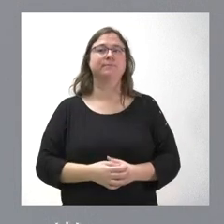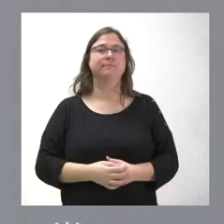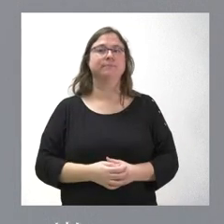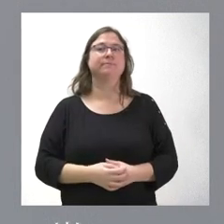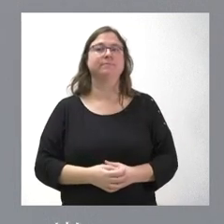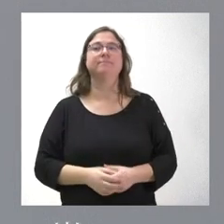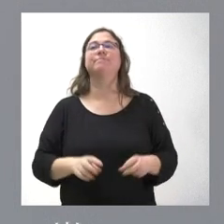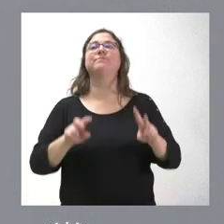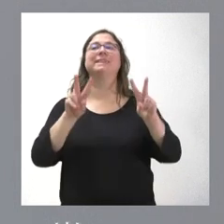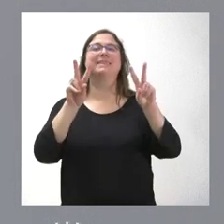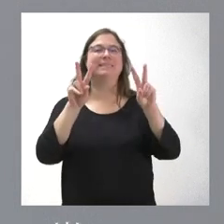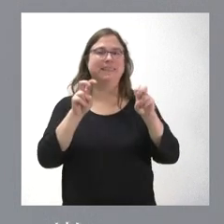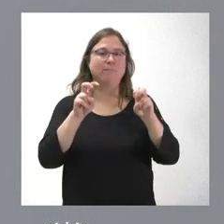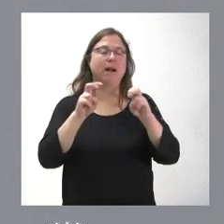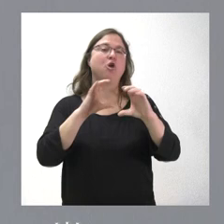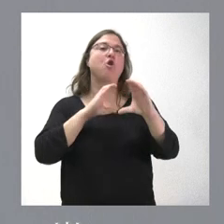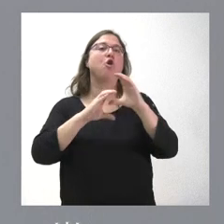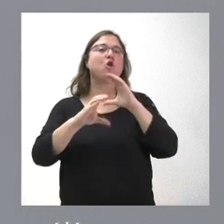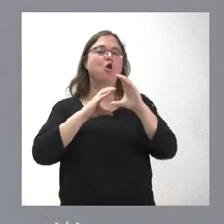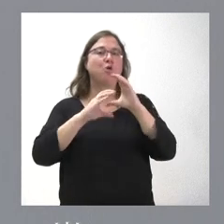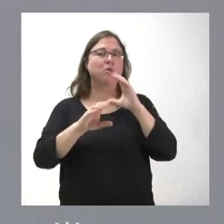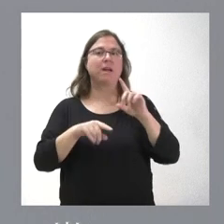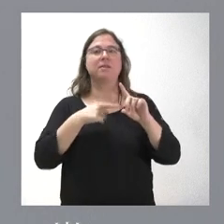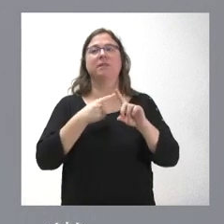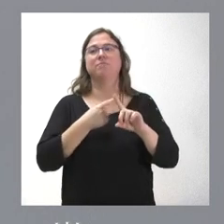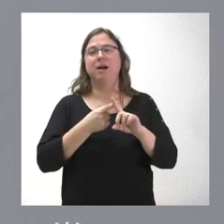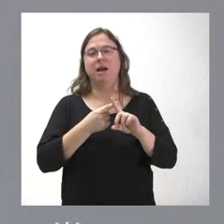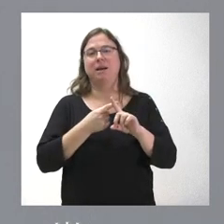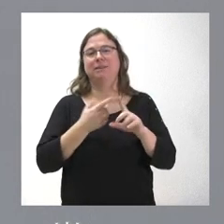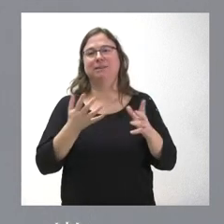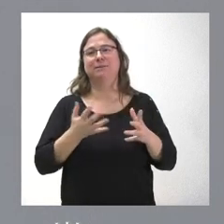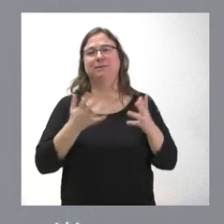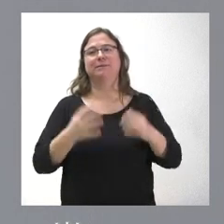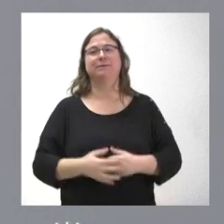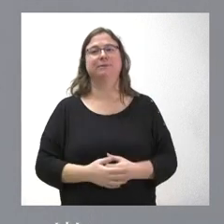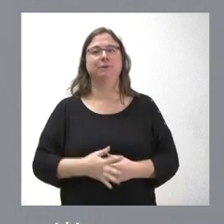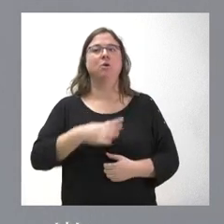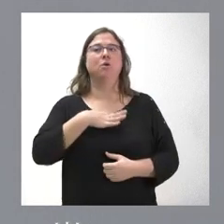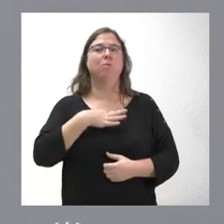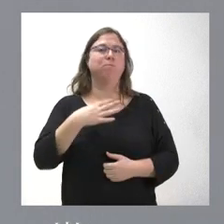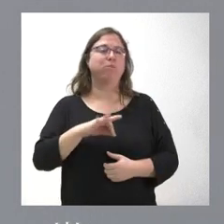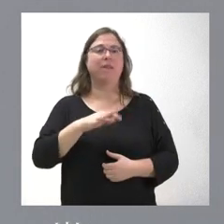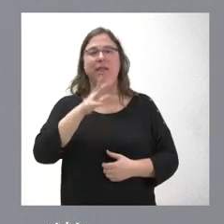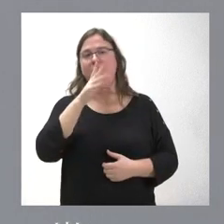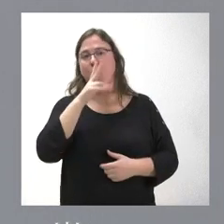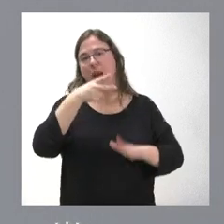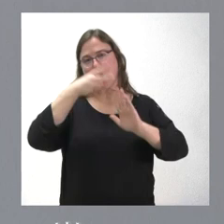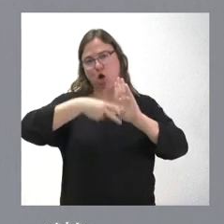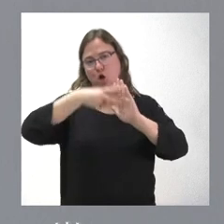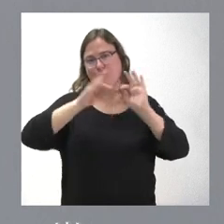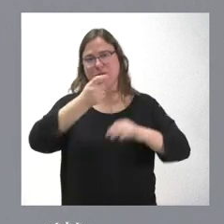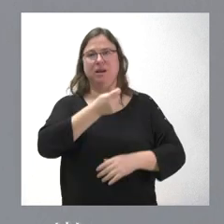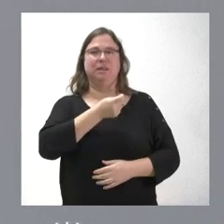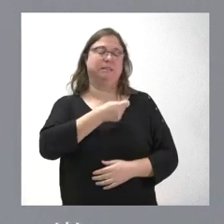de las telecomunicaciones y seguro que habrá una normativa española o